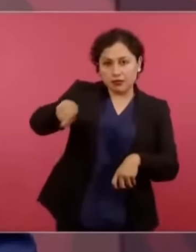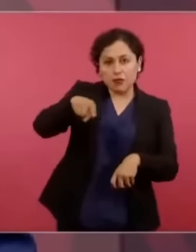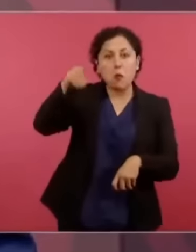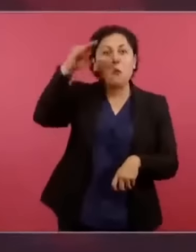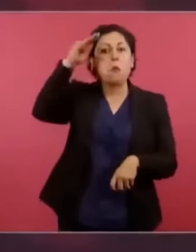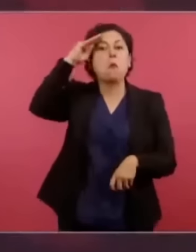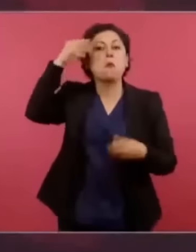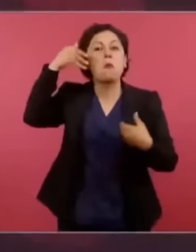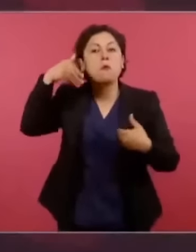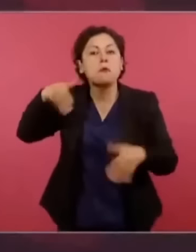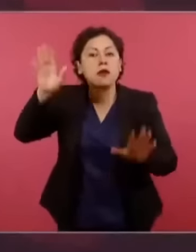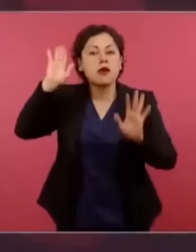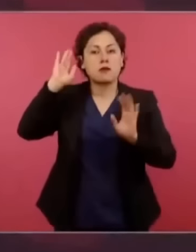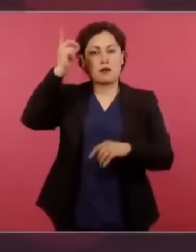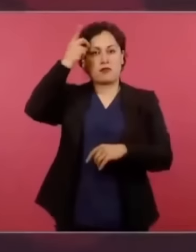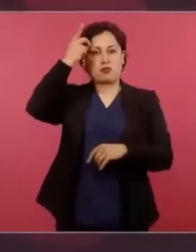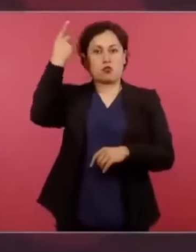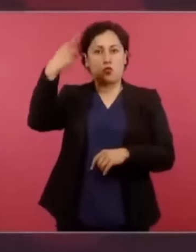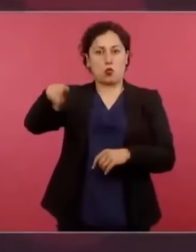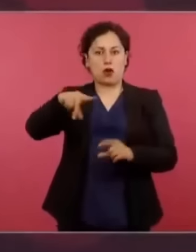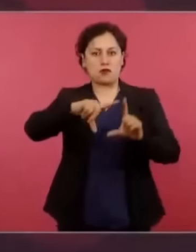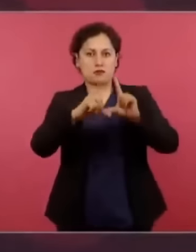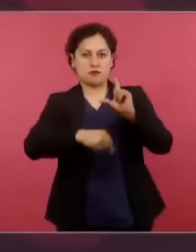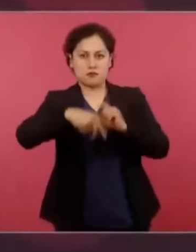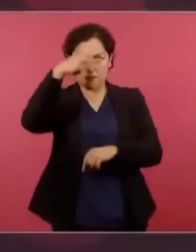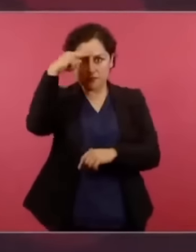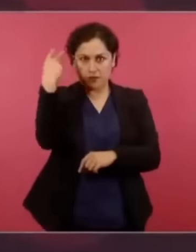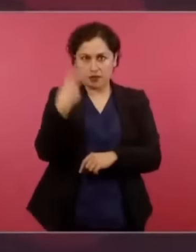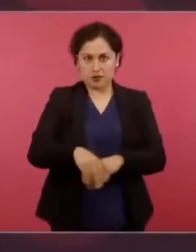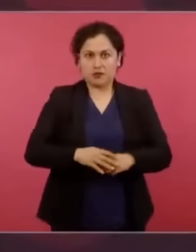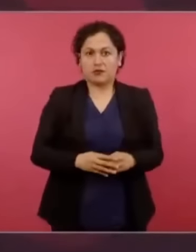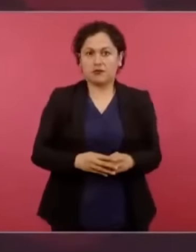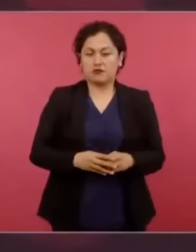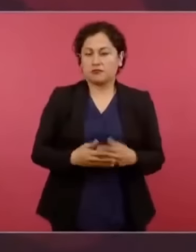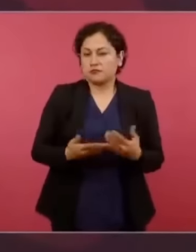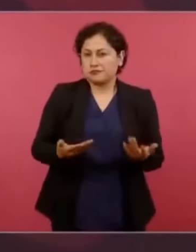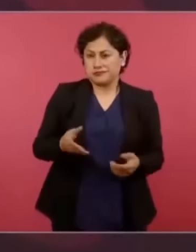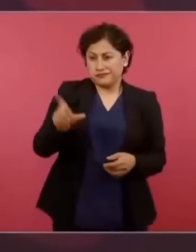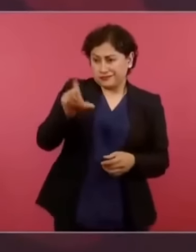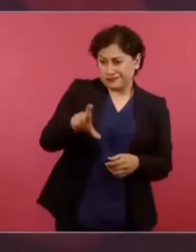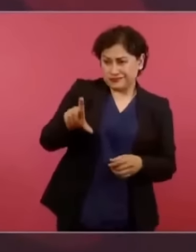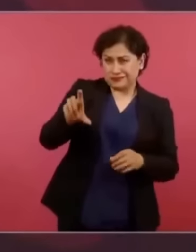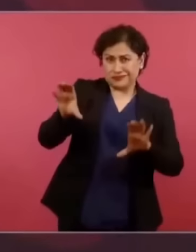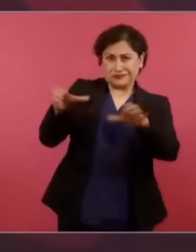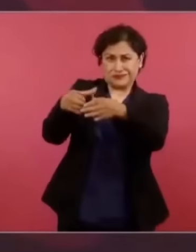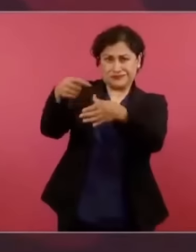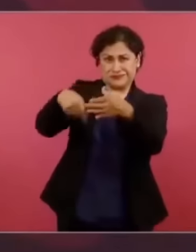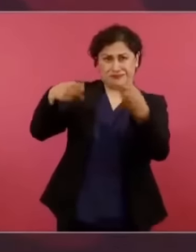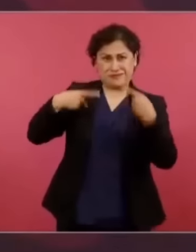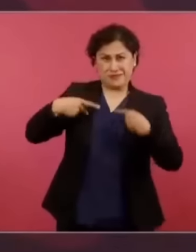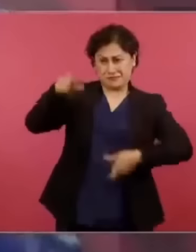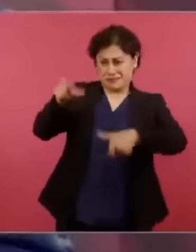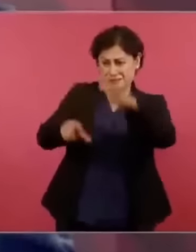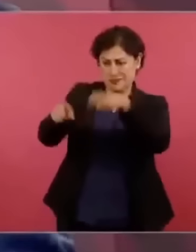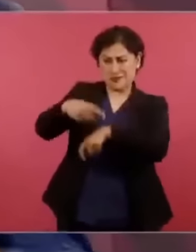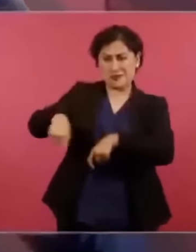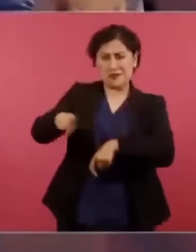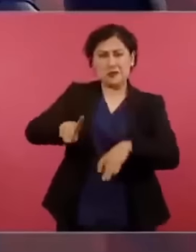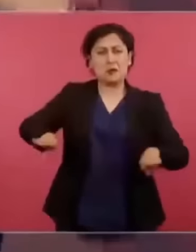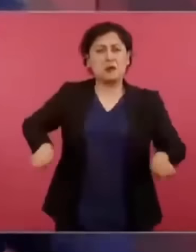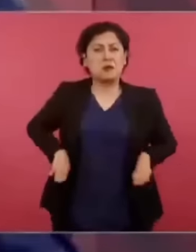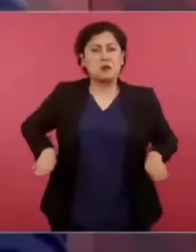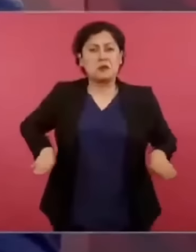pero llegaron, porque así es el conservadurismo, a internalizarlo